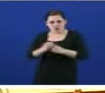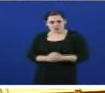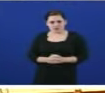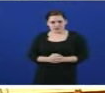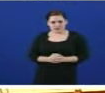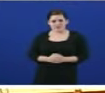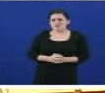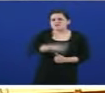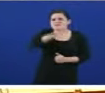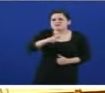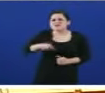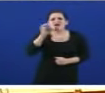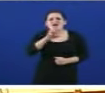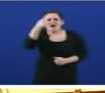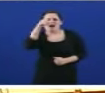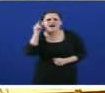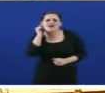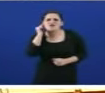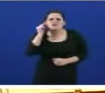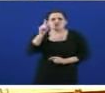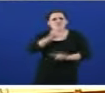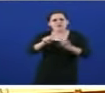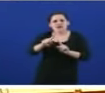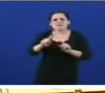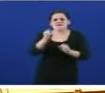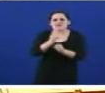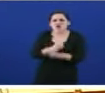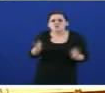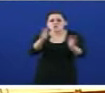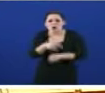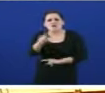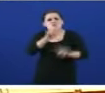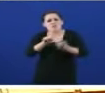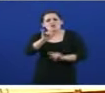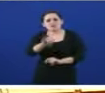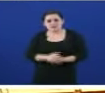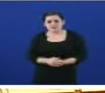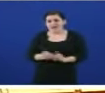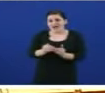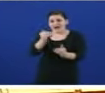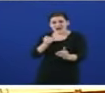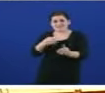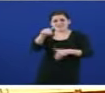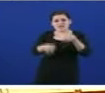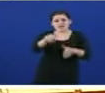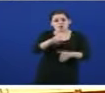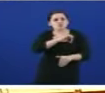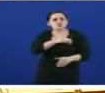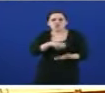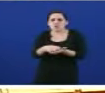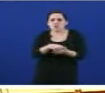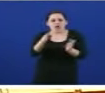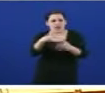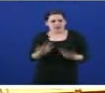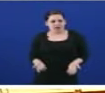que máis preocupa os galegos e as galegas do desemprego. Antes das eleccións, vostede non tiña dúbida. No último debate do